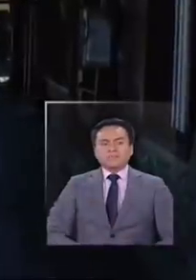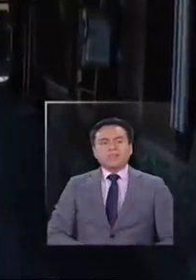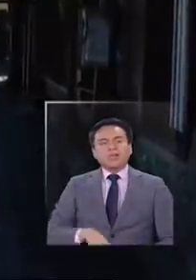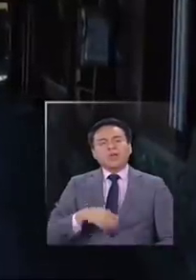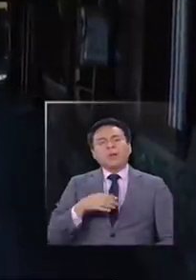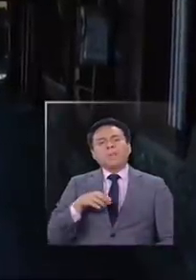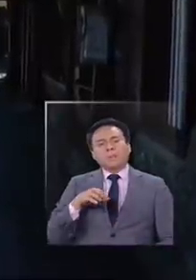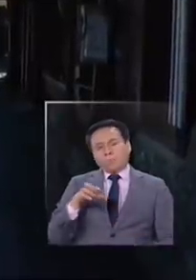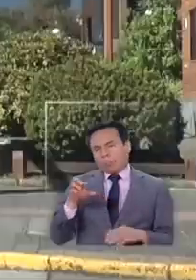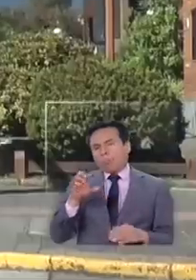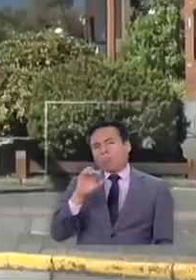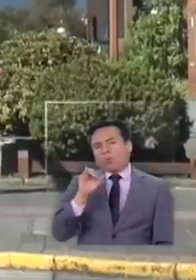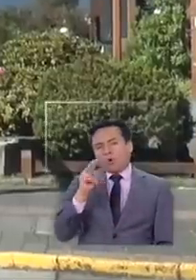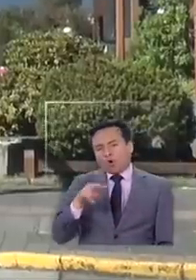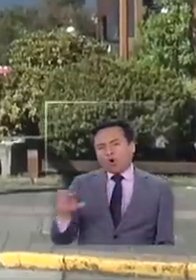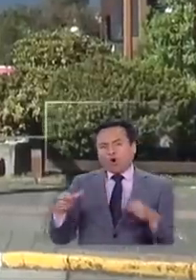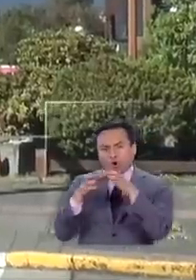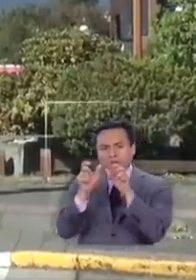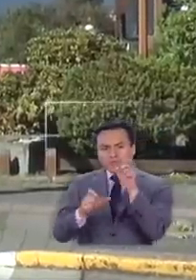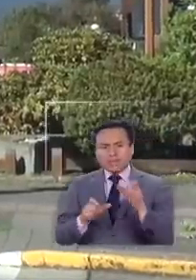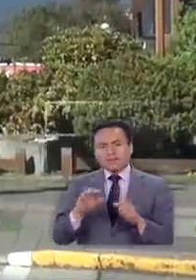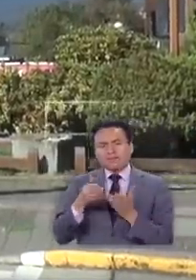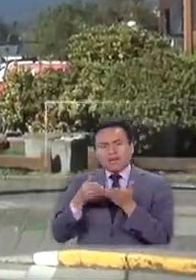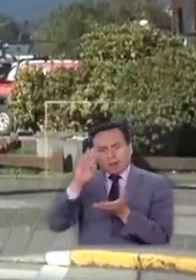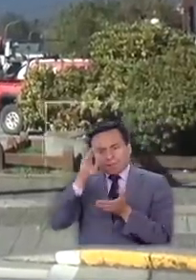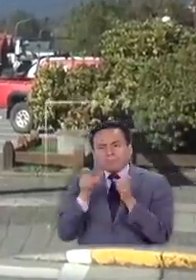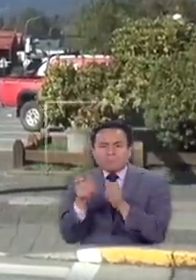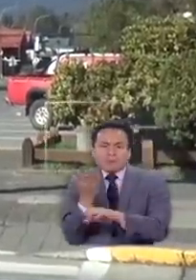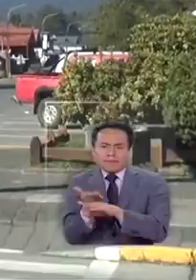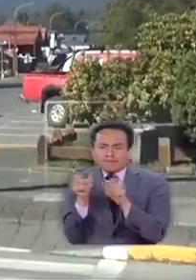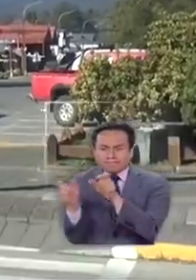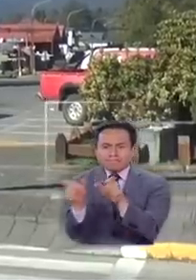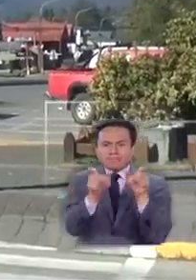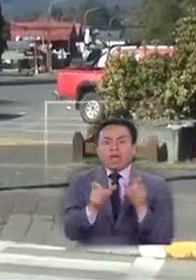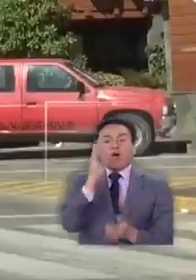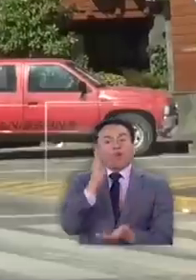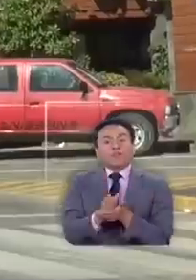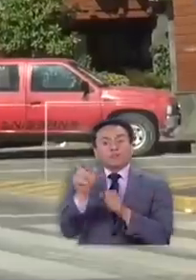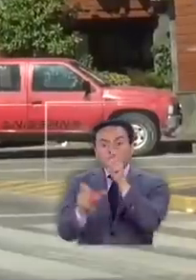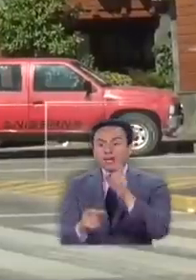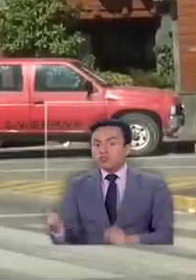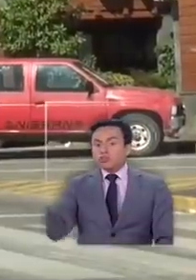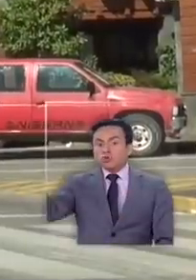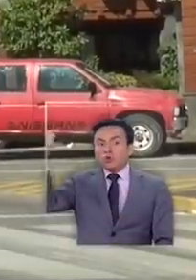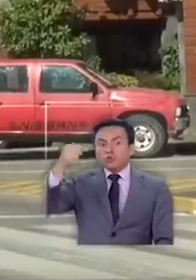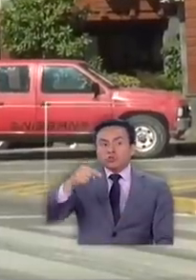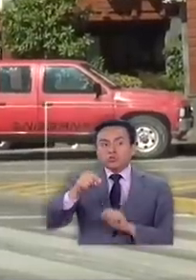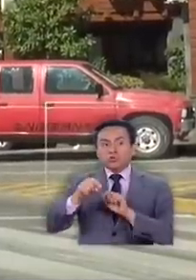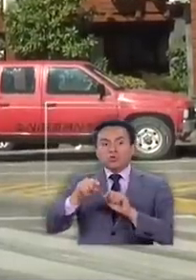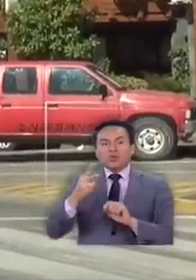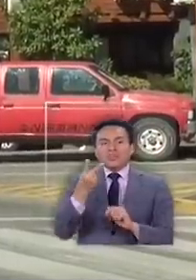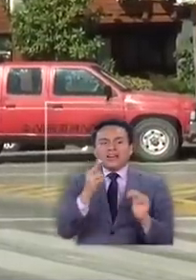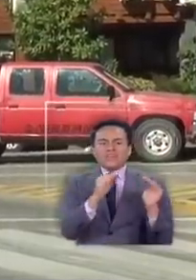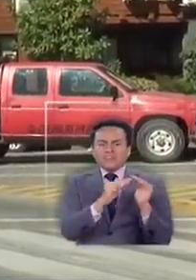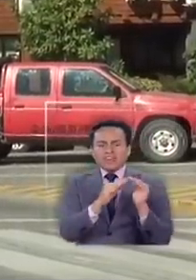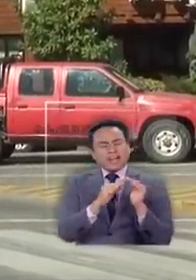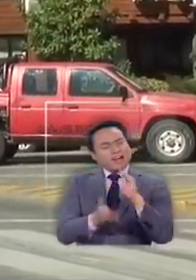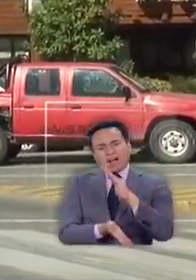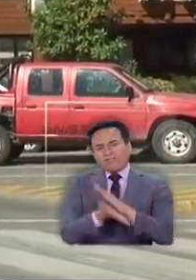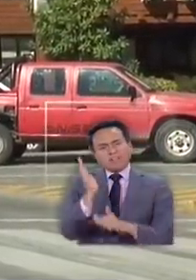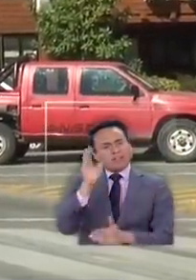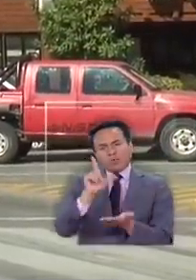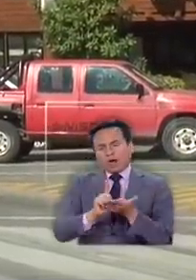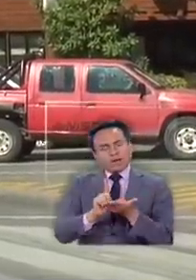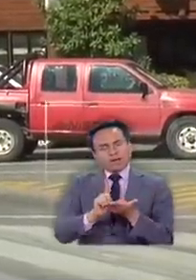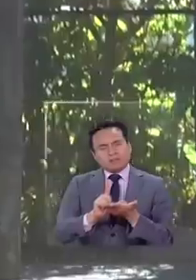Pucón su alcalde pidió a la Armada fiscalizar desde ahora y que se les obliga a todos los que están ocupando su segunda vivienda a abandonar